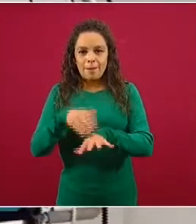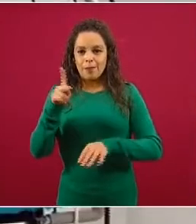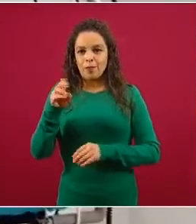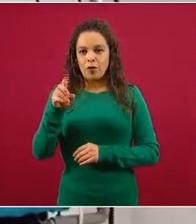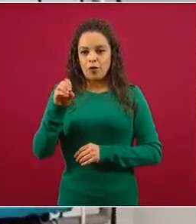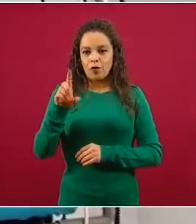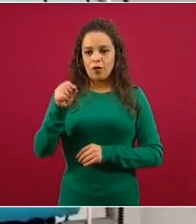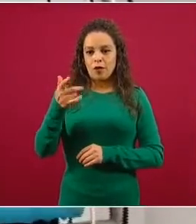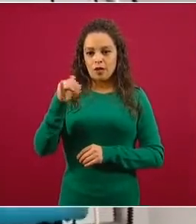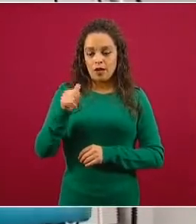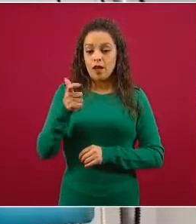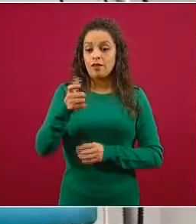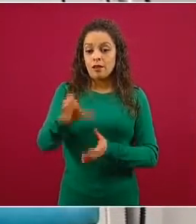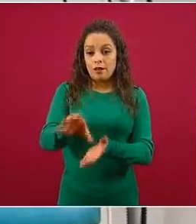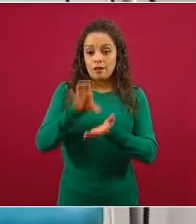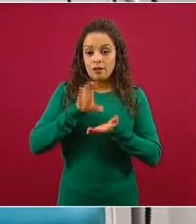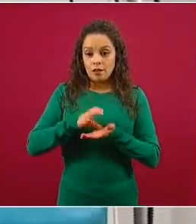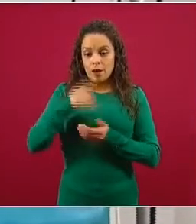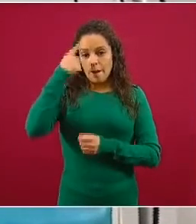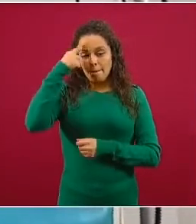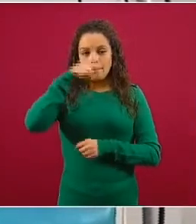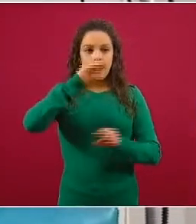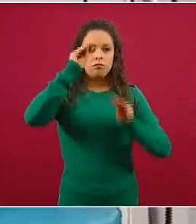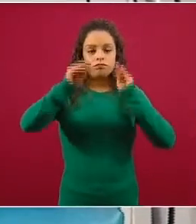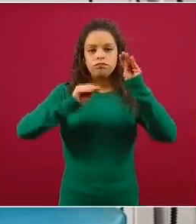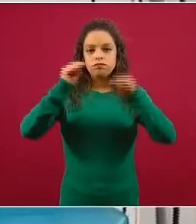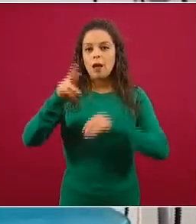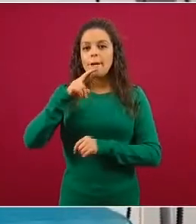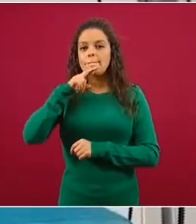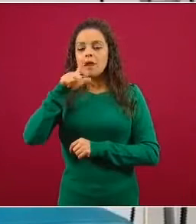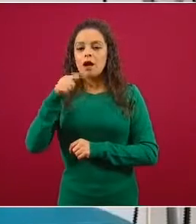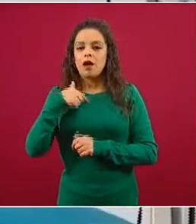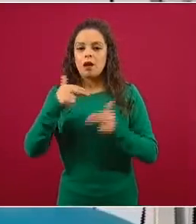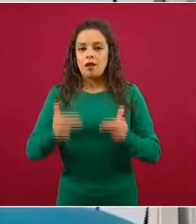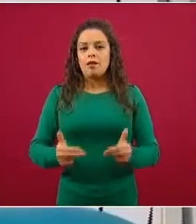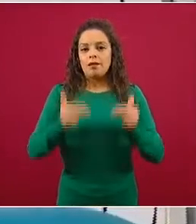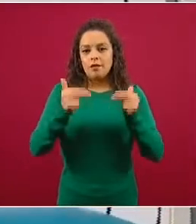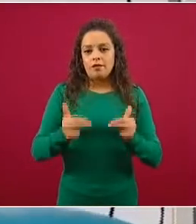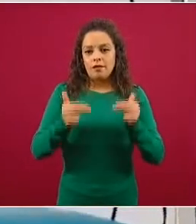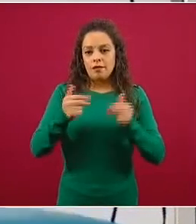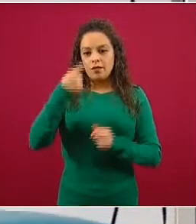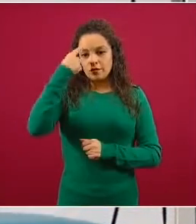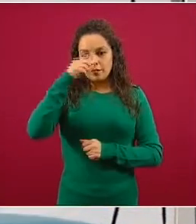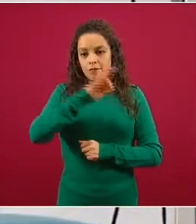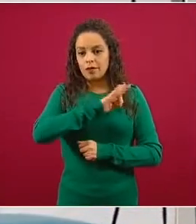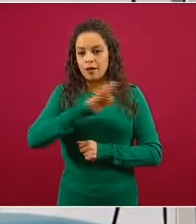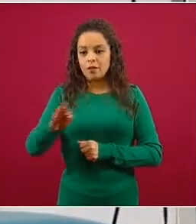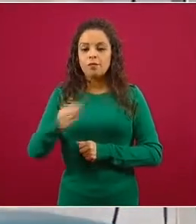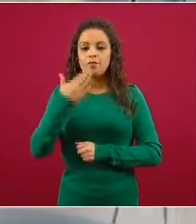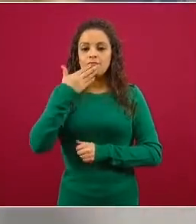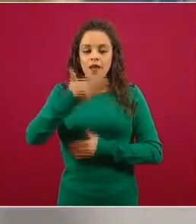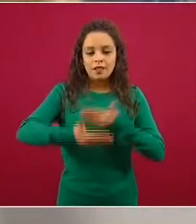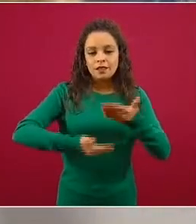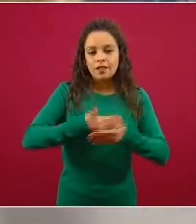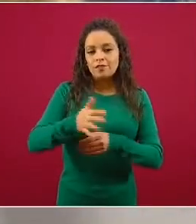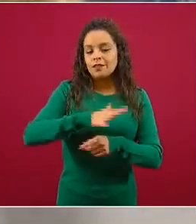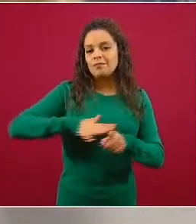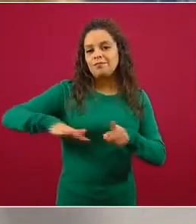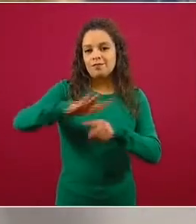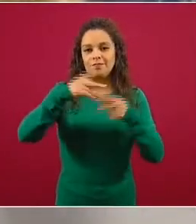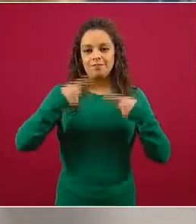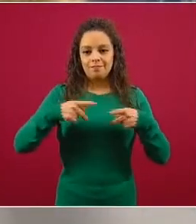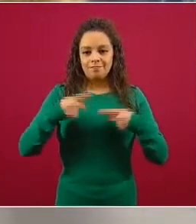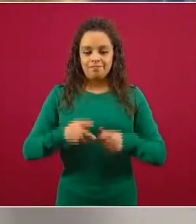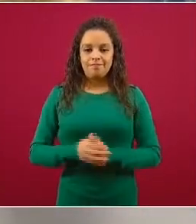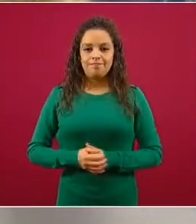empleado para mejorar las instalaciones, de igual manera para brindar un mejor servicio. Gracias. Hola, buenos